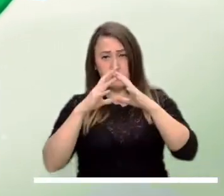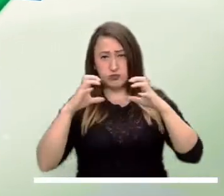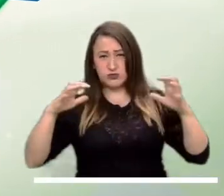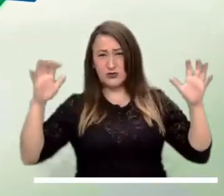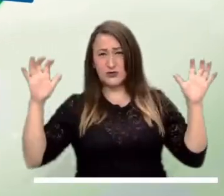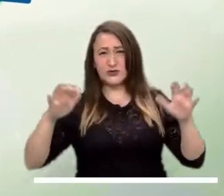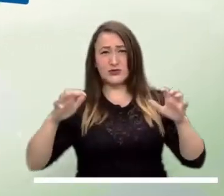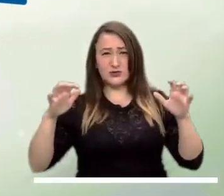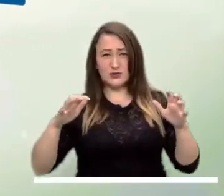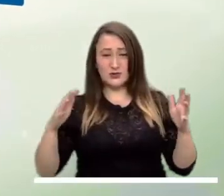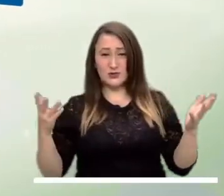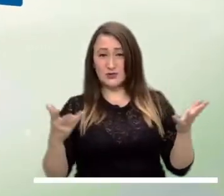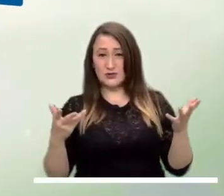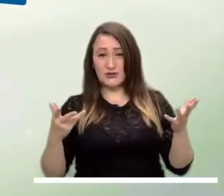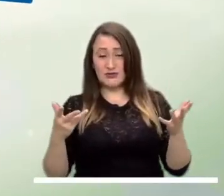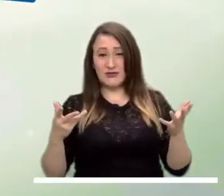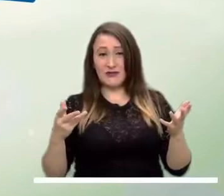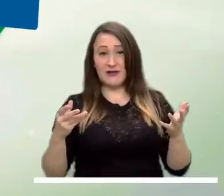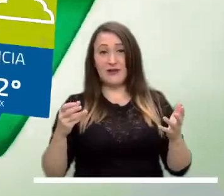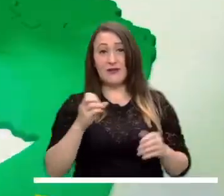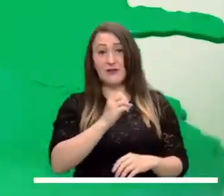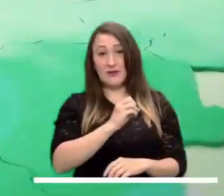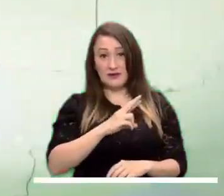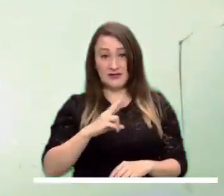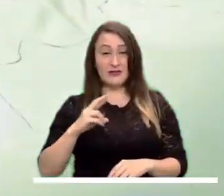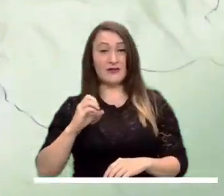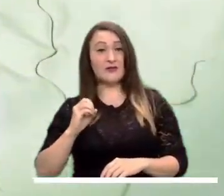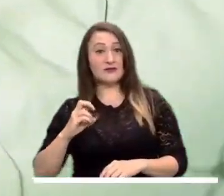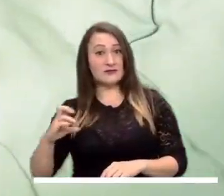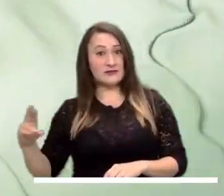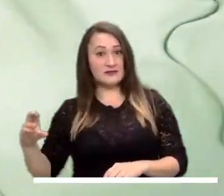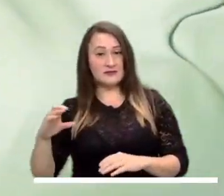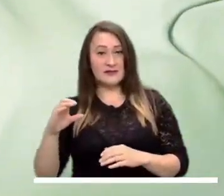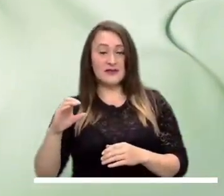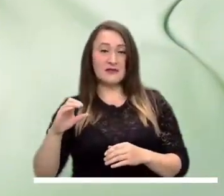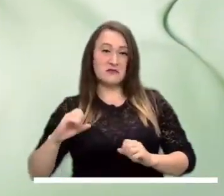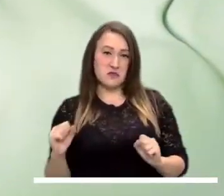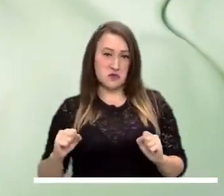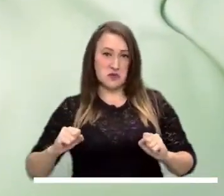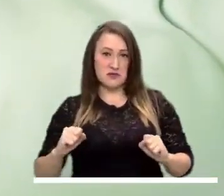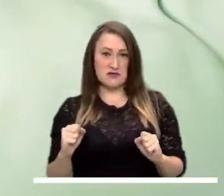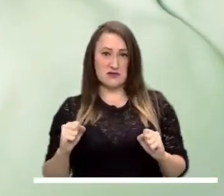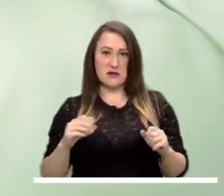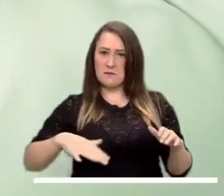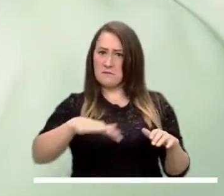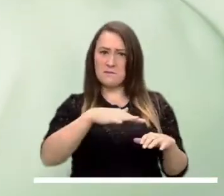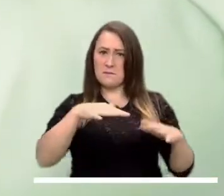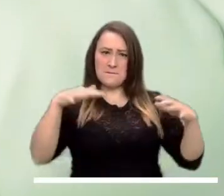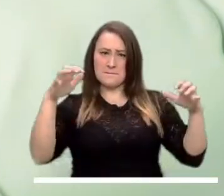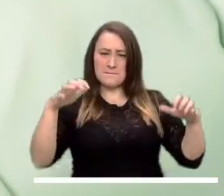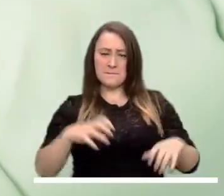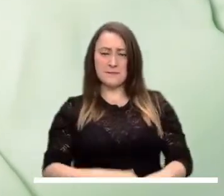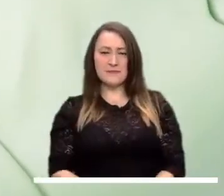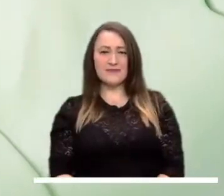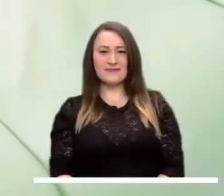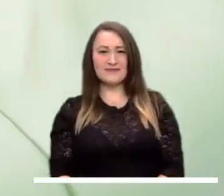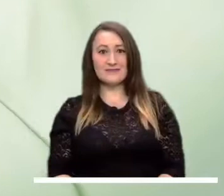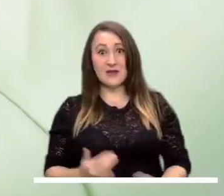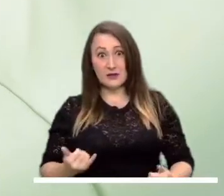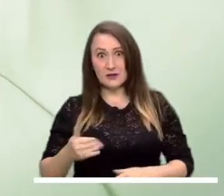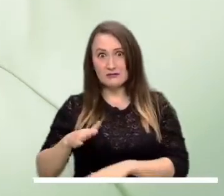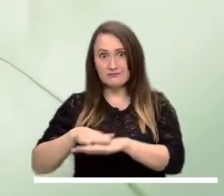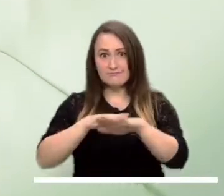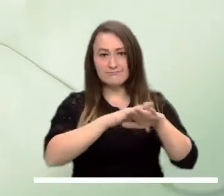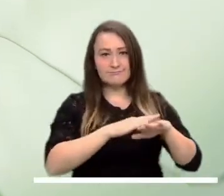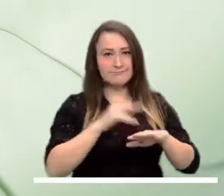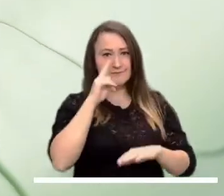Amazonas y Caquetá. Con la llegada de la tarde, se espera que las nubes y las lluvias lleguen al oriente y noroccidente de la ciudad. El resto de la ciudad